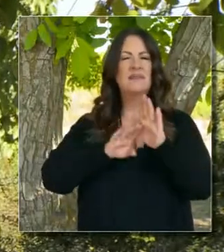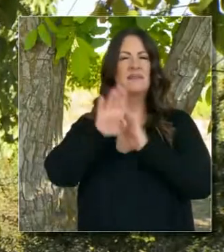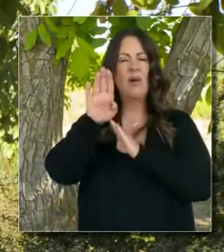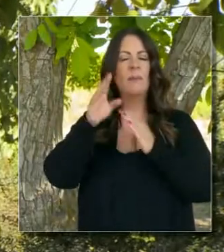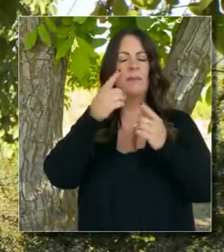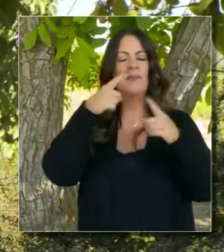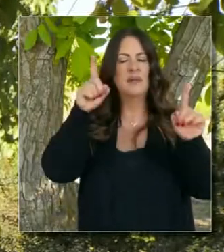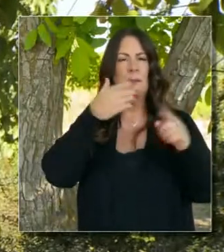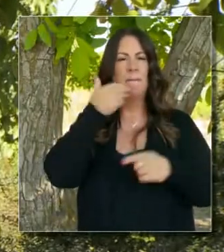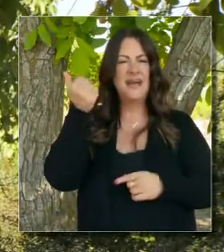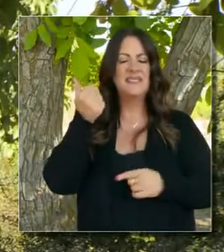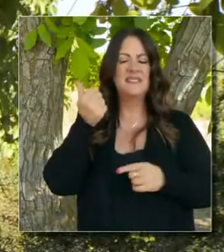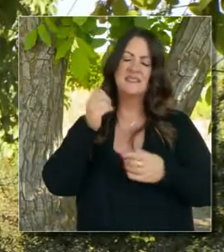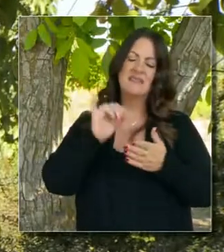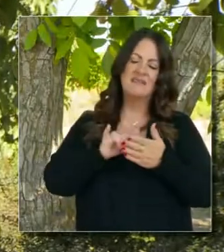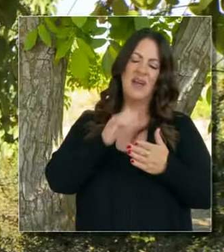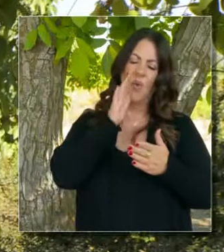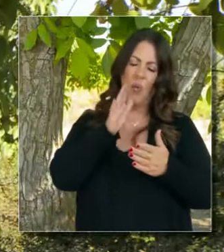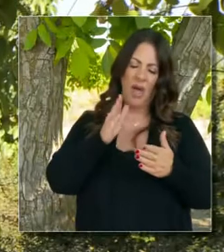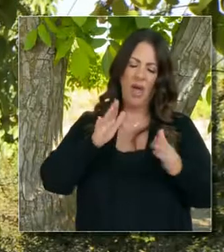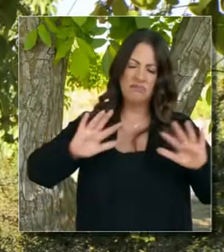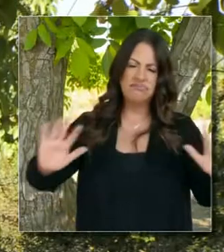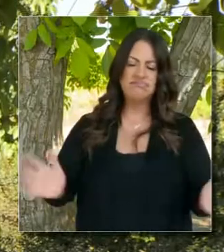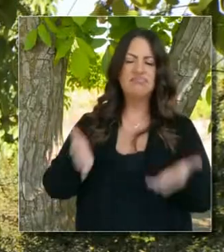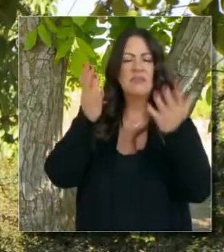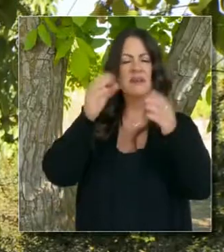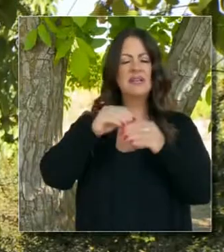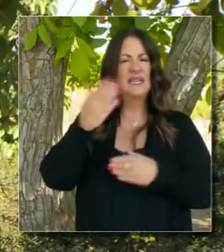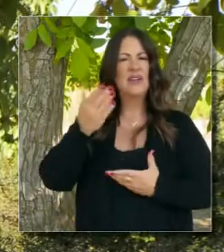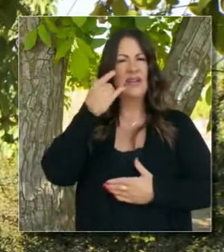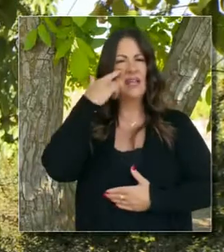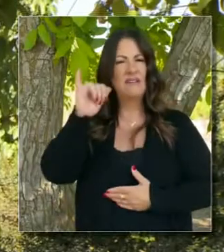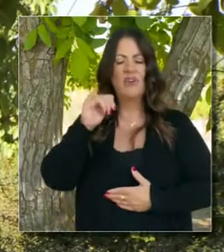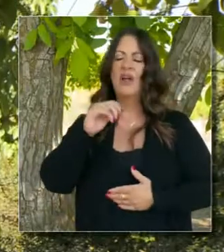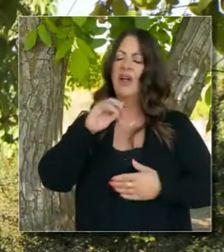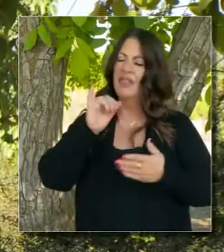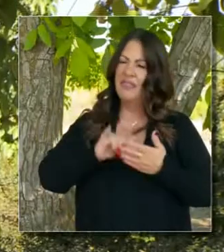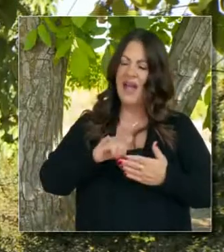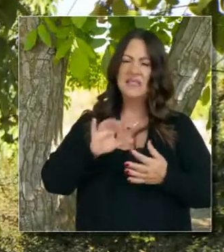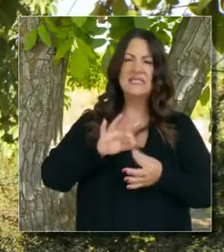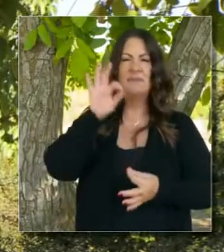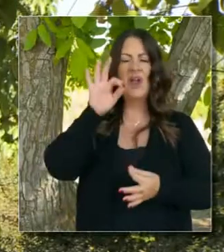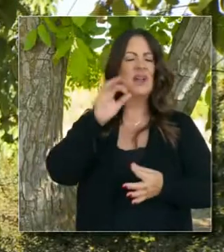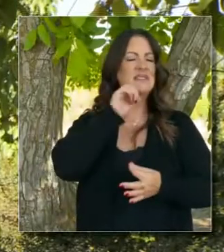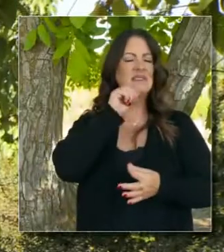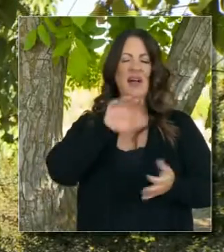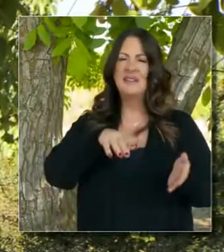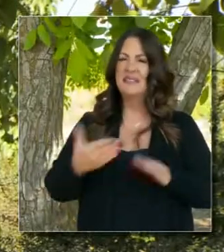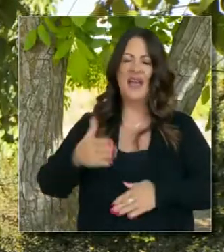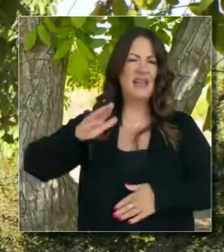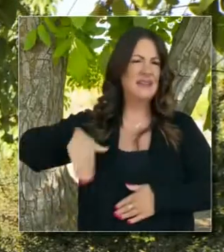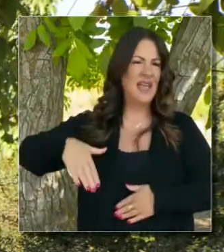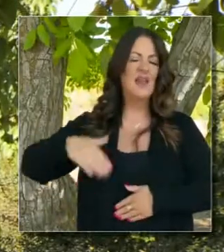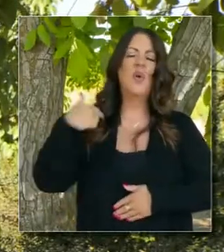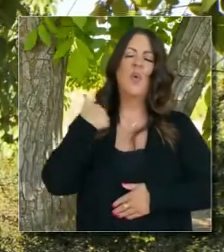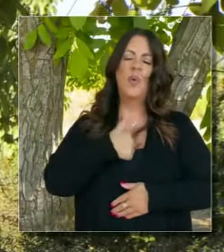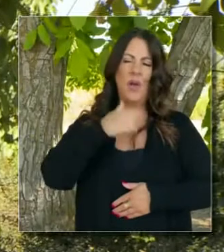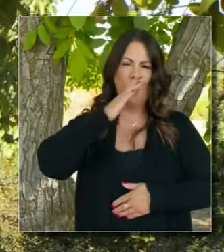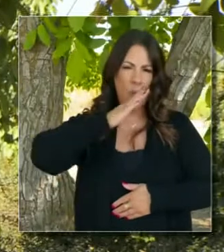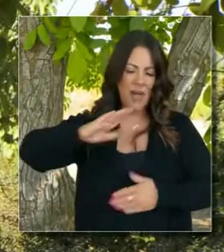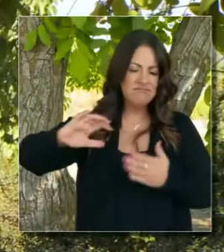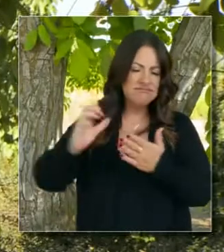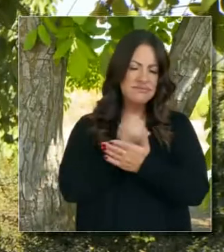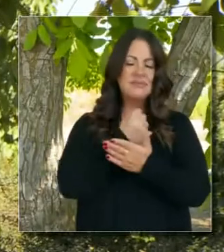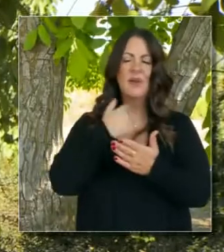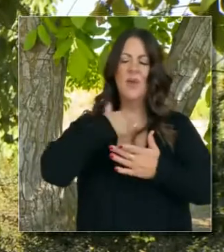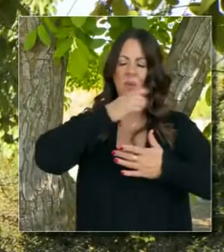creando más innovación y imaginación en California. Ese espíritu está muy vivo y muy activo